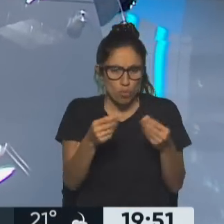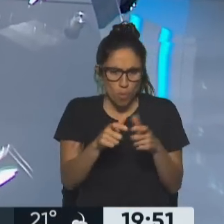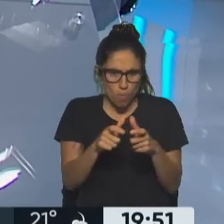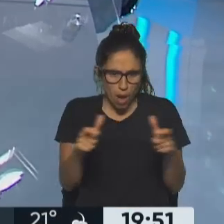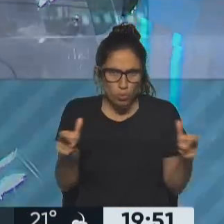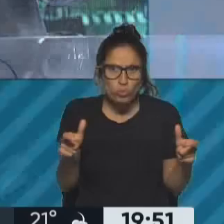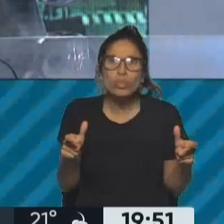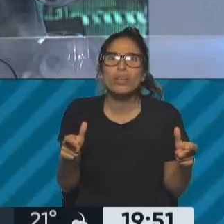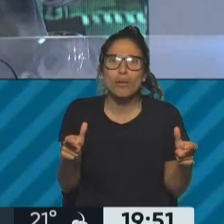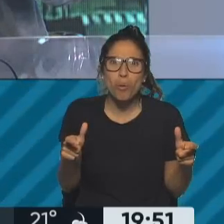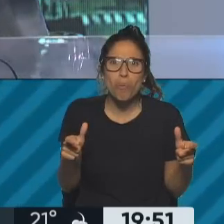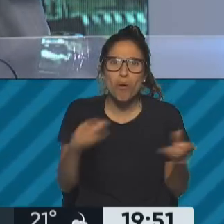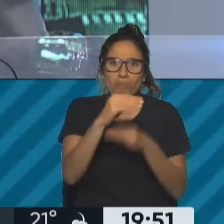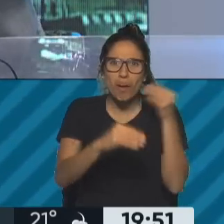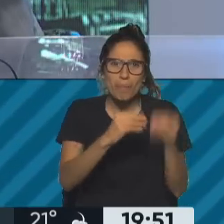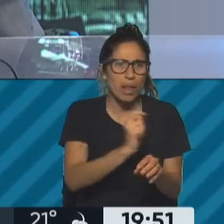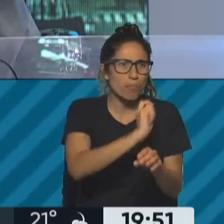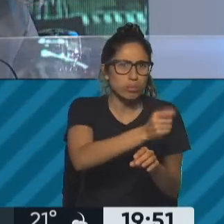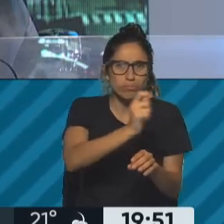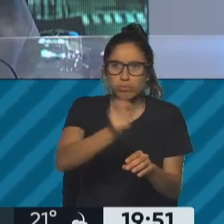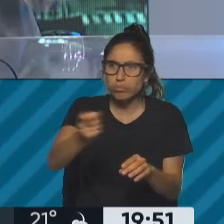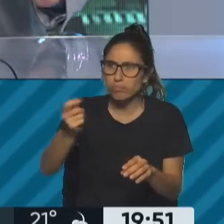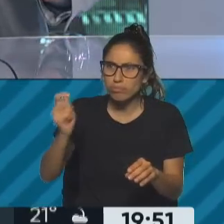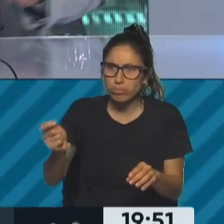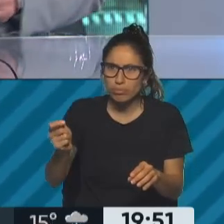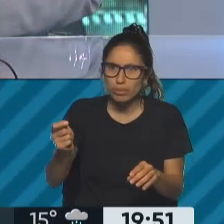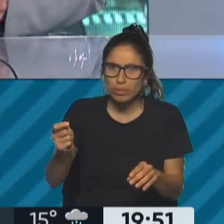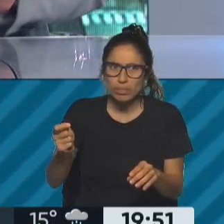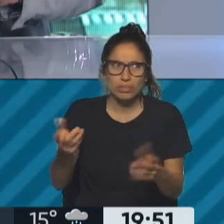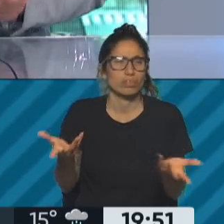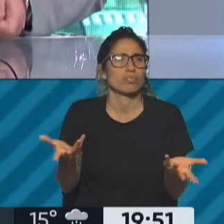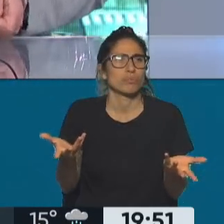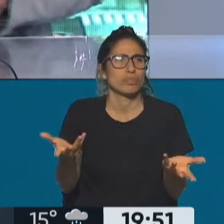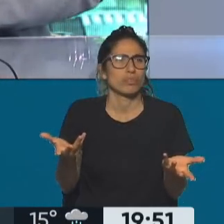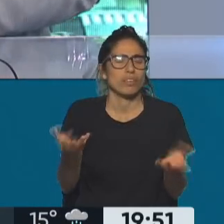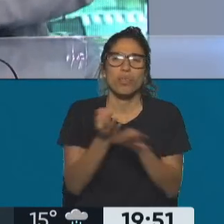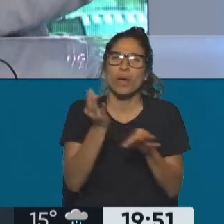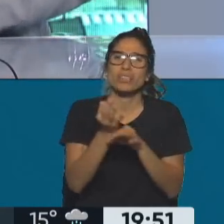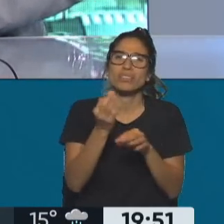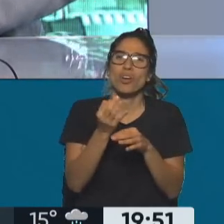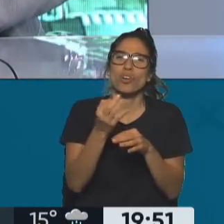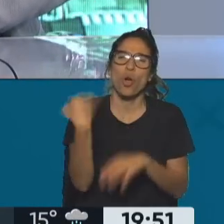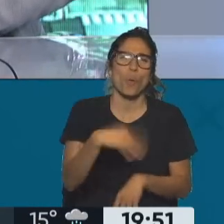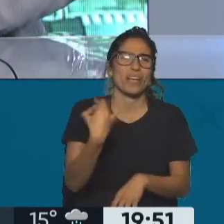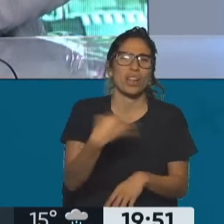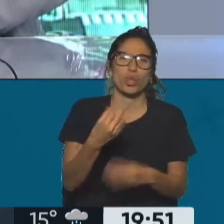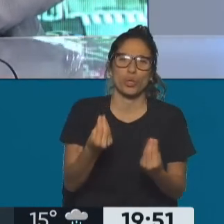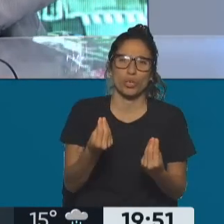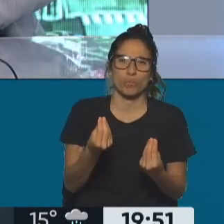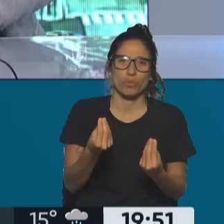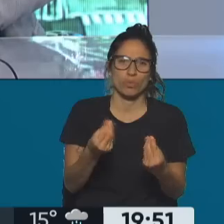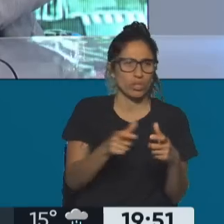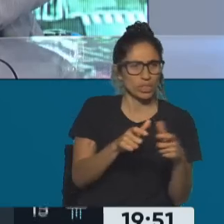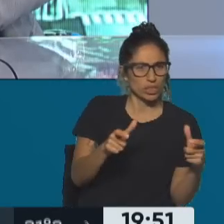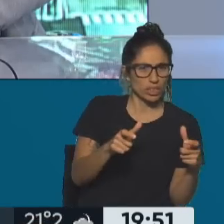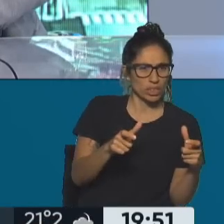porque él plantea también que la educación no es obligatoria, así que con ese cheque podría comprar otra cosa. Pero vamos a suponer, yo tengo el cheque más 10 pesos, pero el otro tiene el